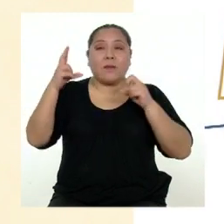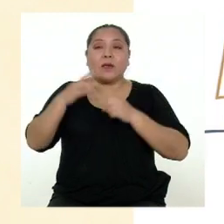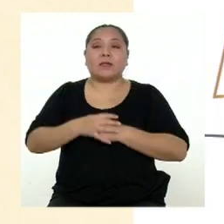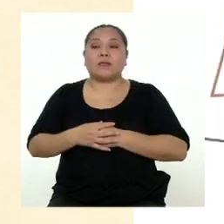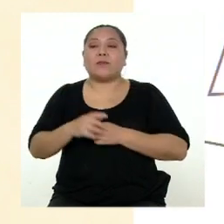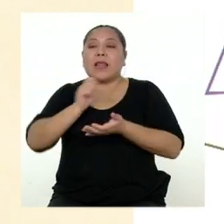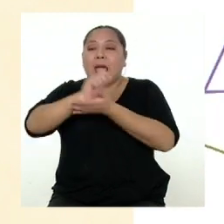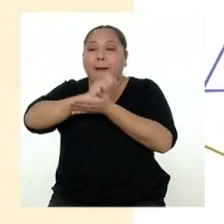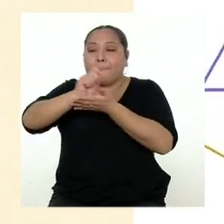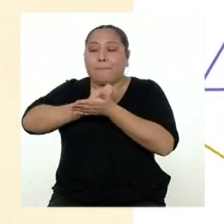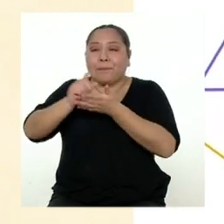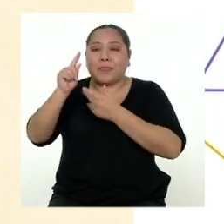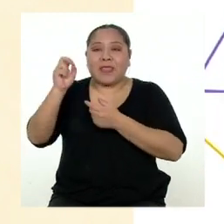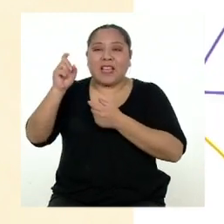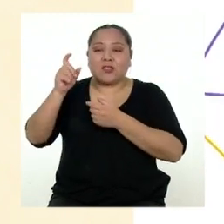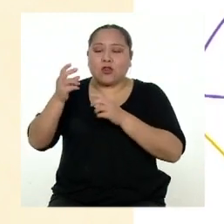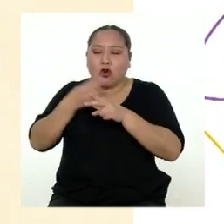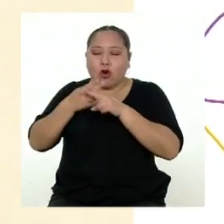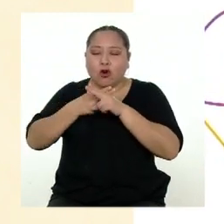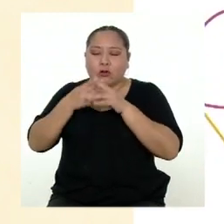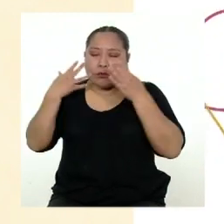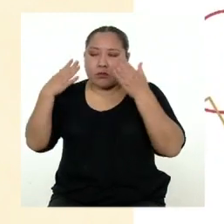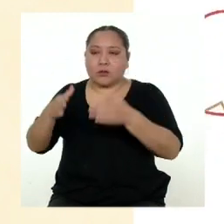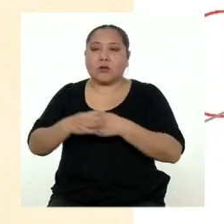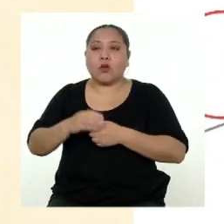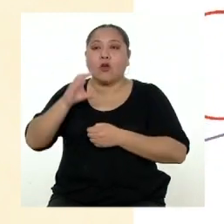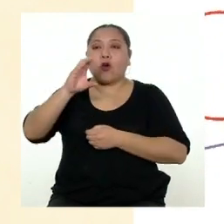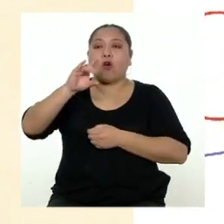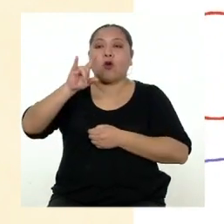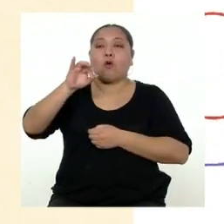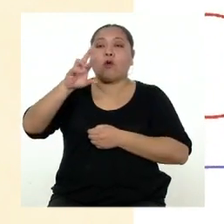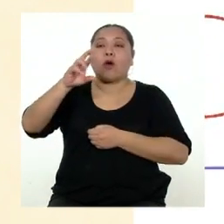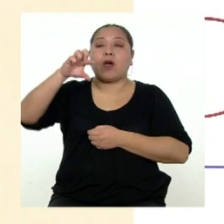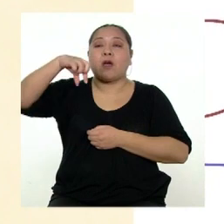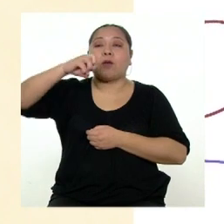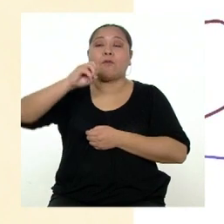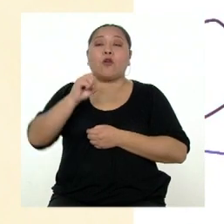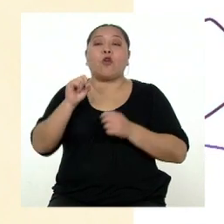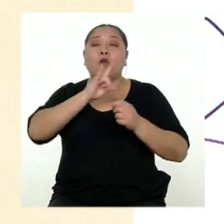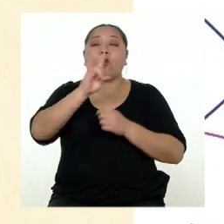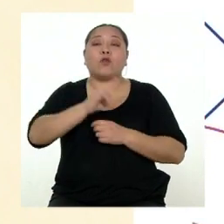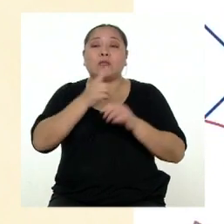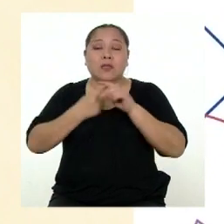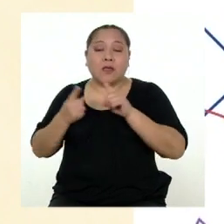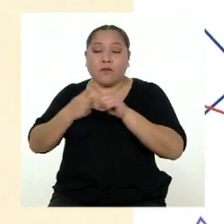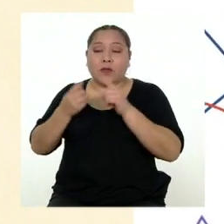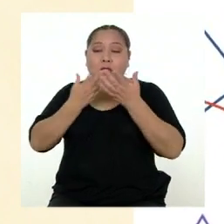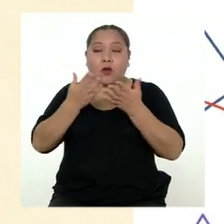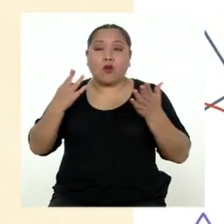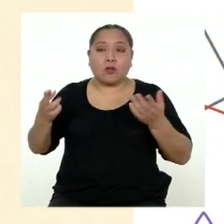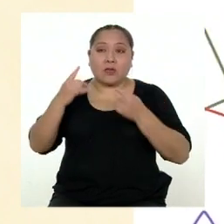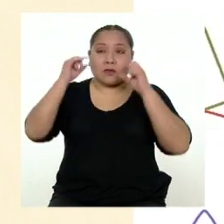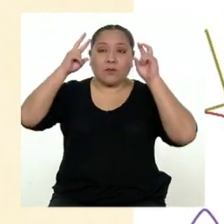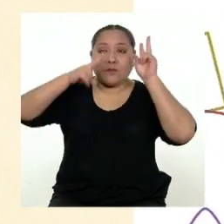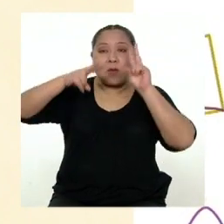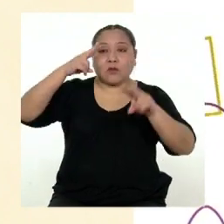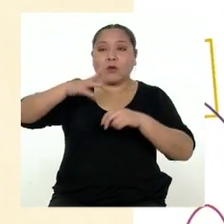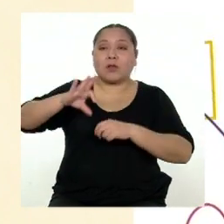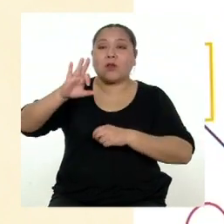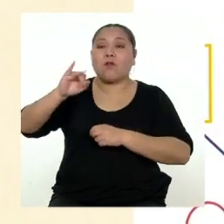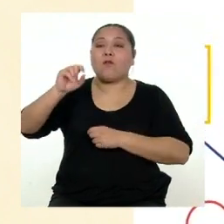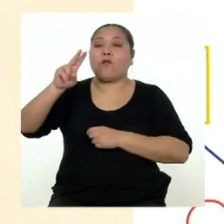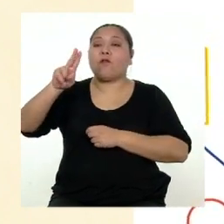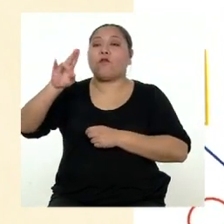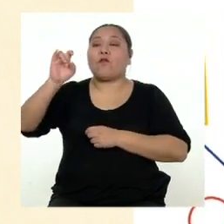Texto, que es breve y conciso. Cuerpo, utiliza múltiples recursos visuales. Fuente